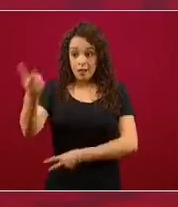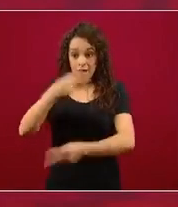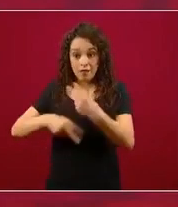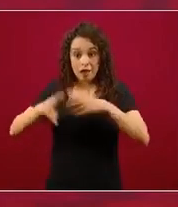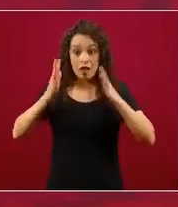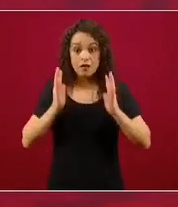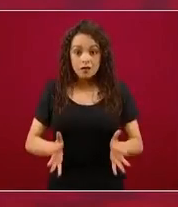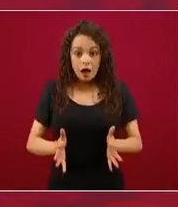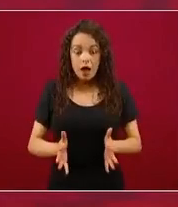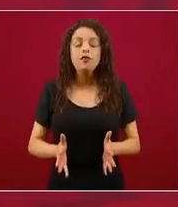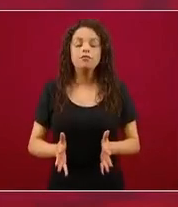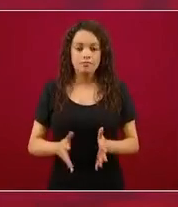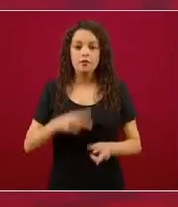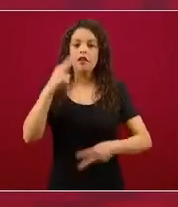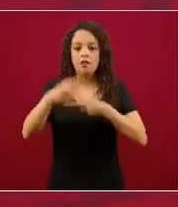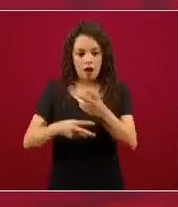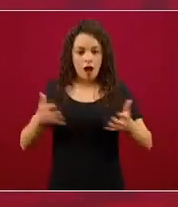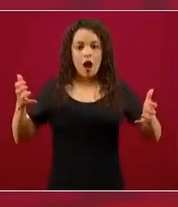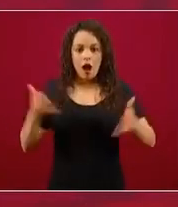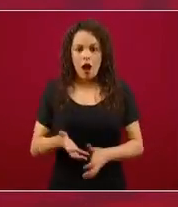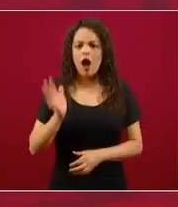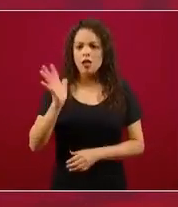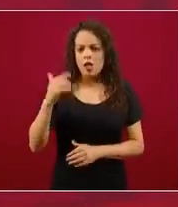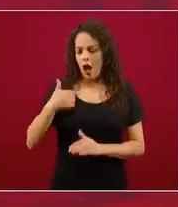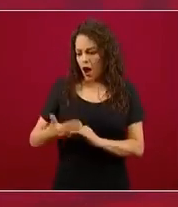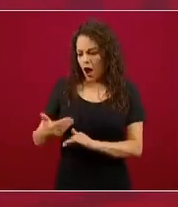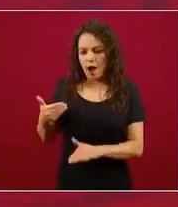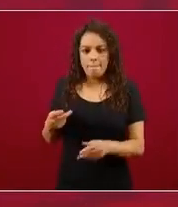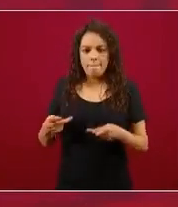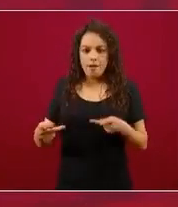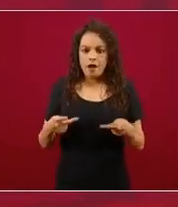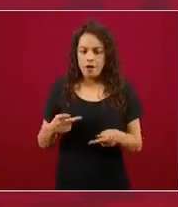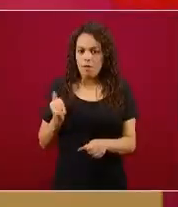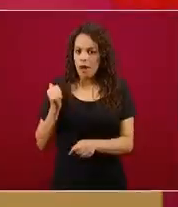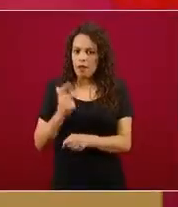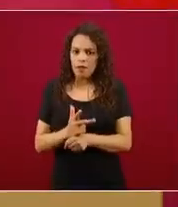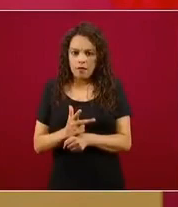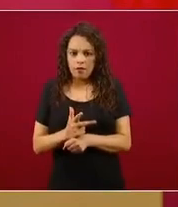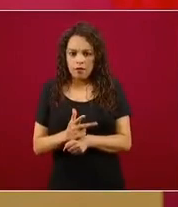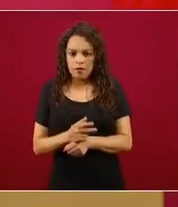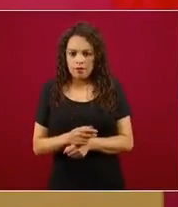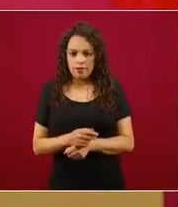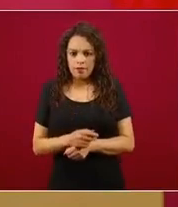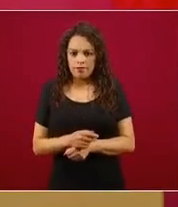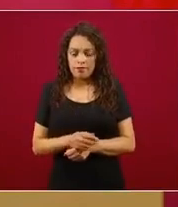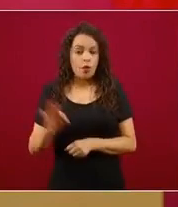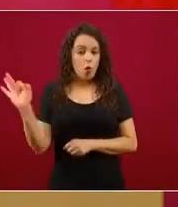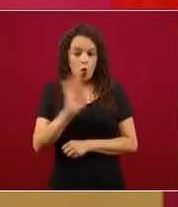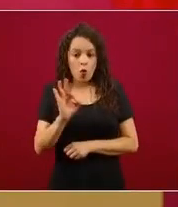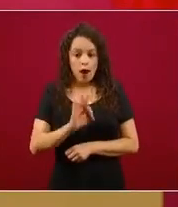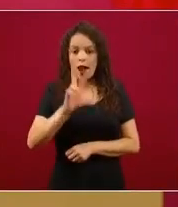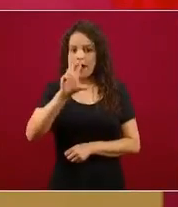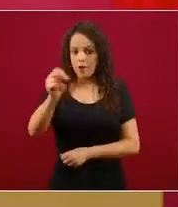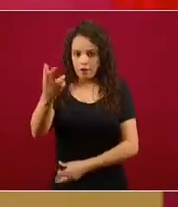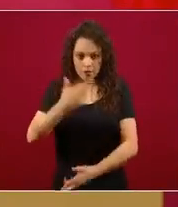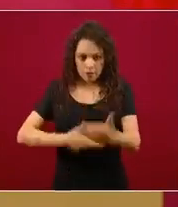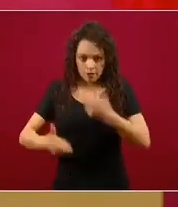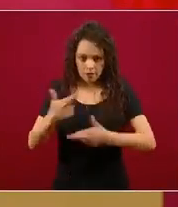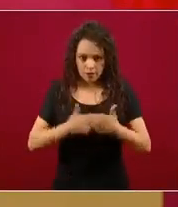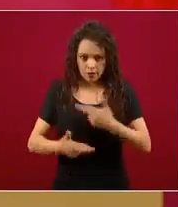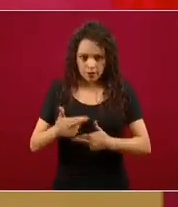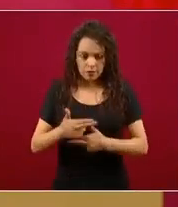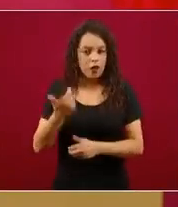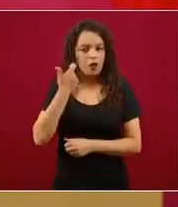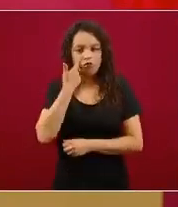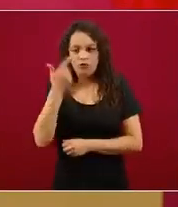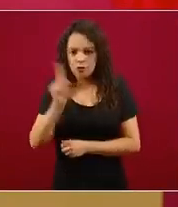ante el escenario. Entonces, insisto en ese mismo sentido que lo dijo el presidente, esperamos que no haya un rebrote, deseamos que no haya un rebrote, no